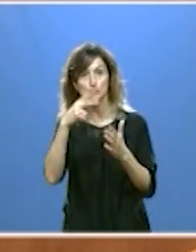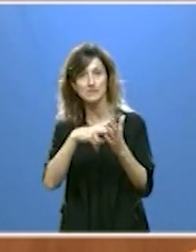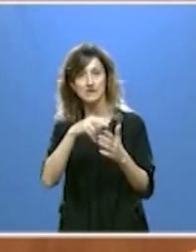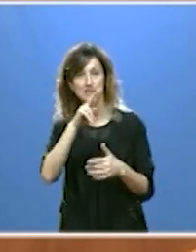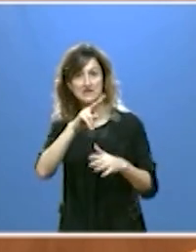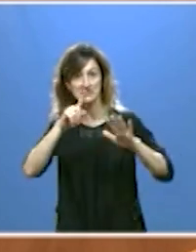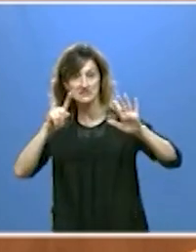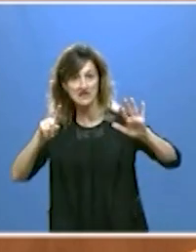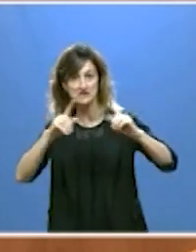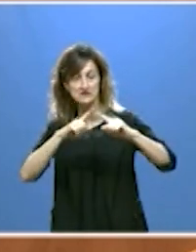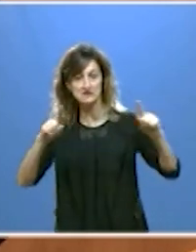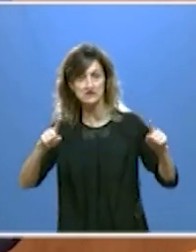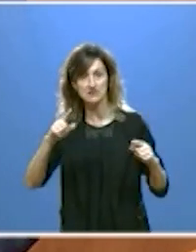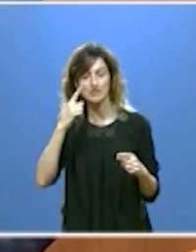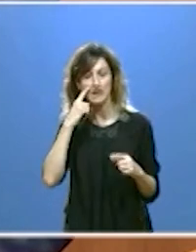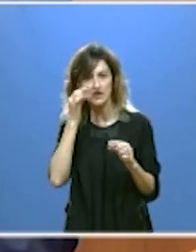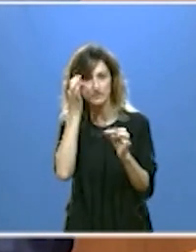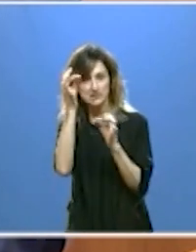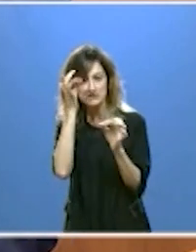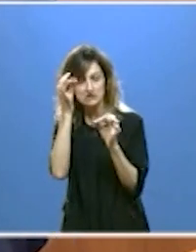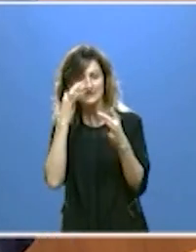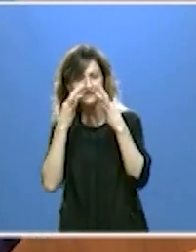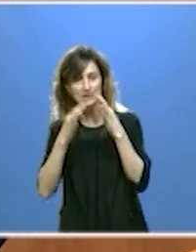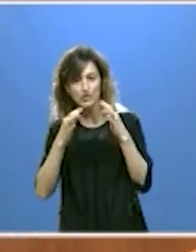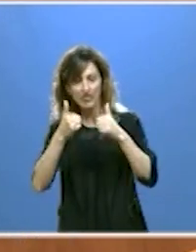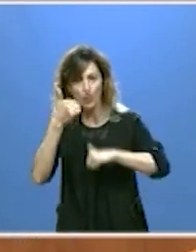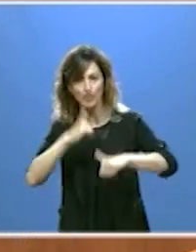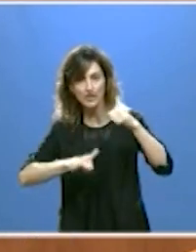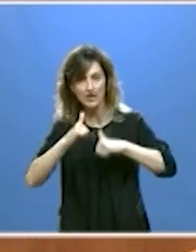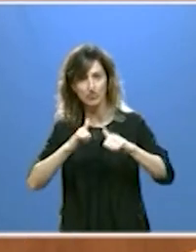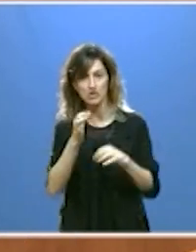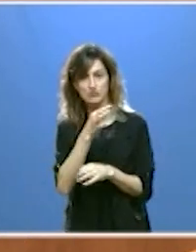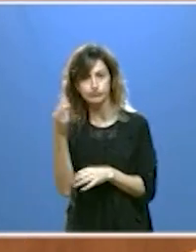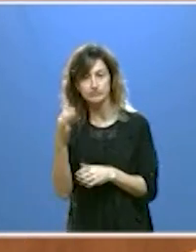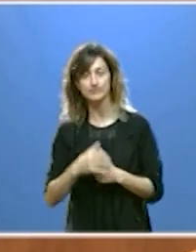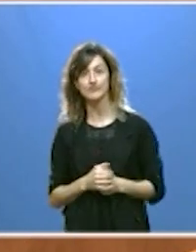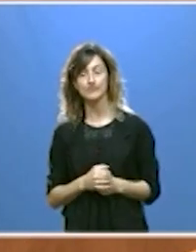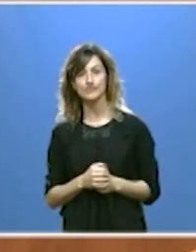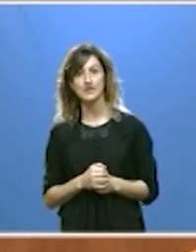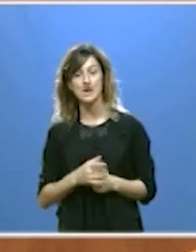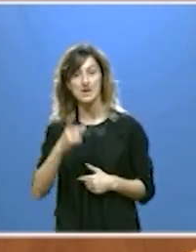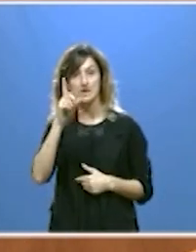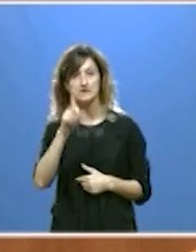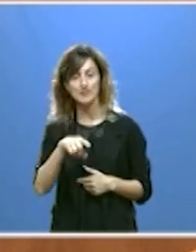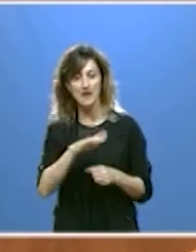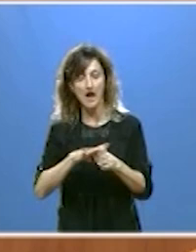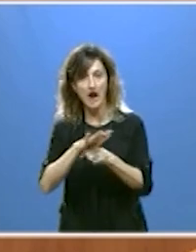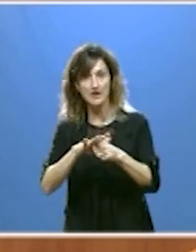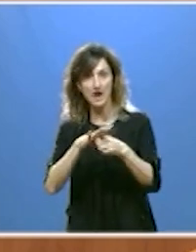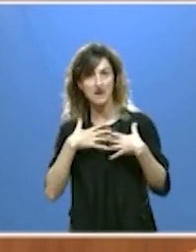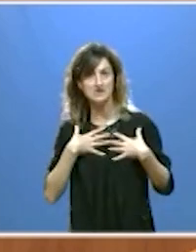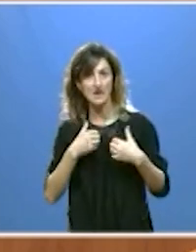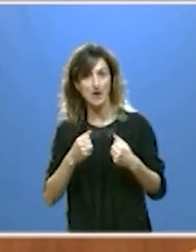mejorarán la precisión y la seguridad en distintas intervenciones incorporaremos a más áreas de salud